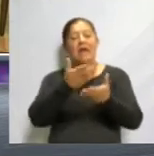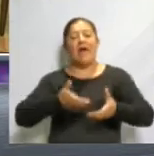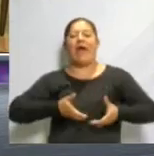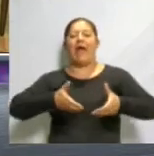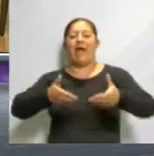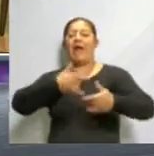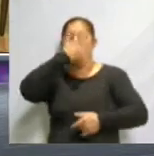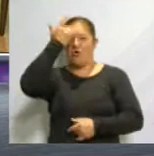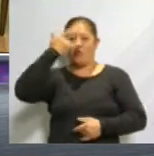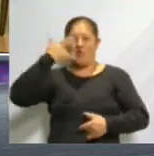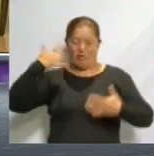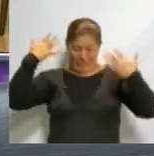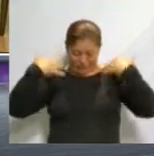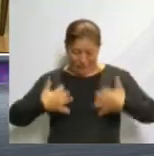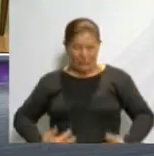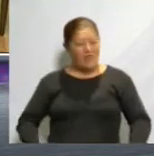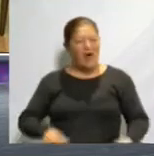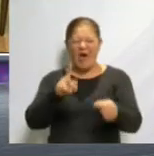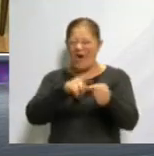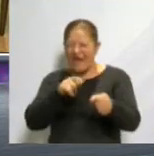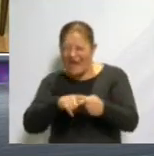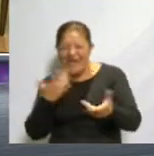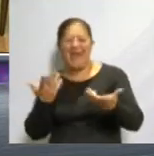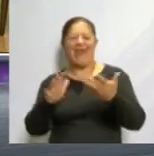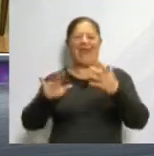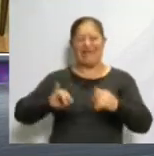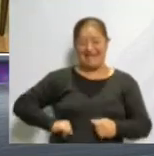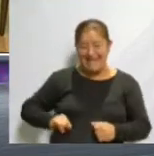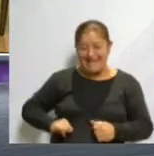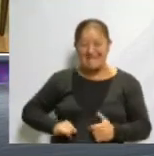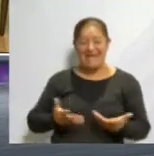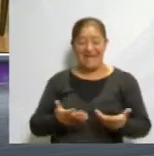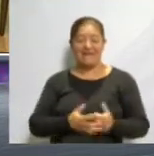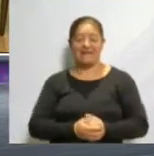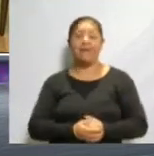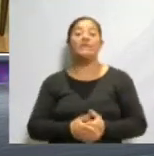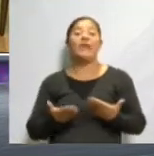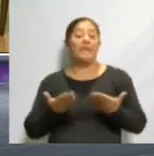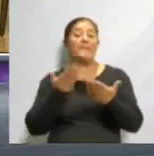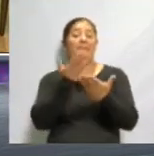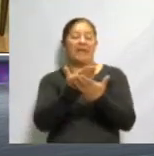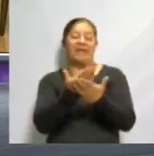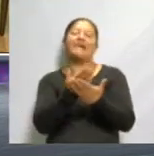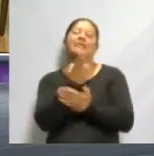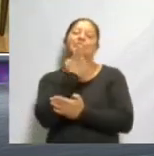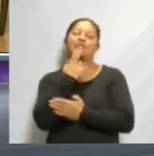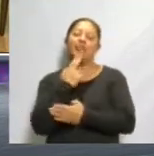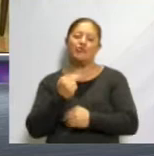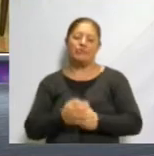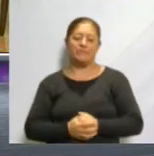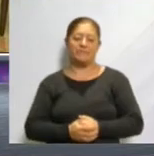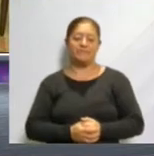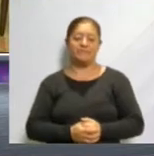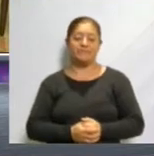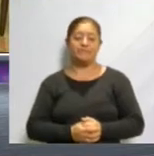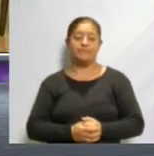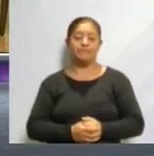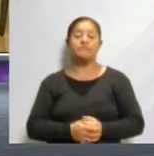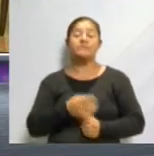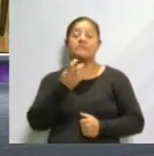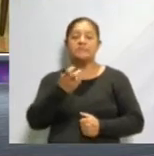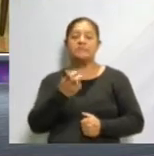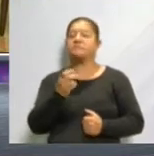disfrazados de una manera muy colorida, muy interesante, para solicitar su calaverita. Entonces, pues